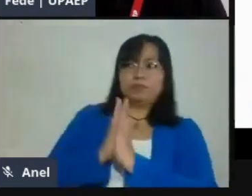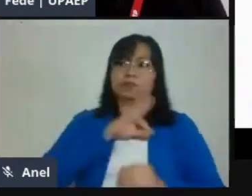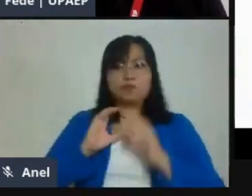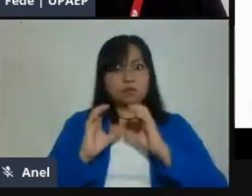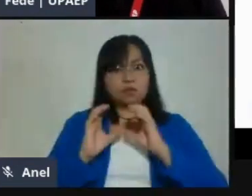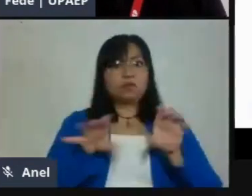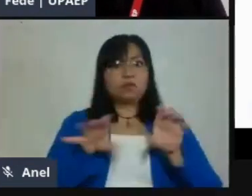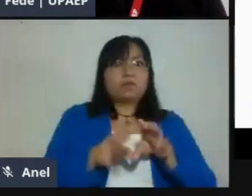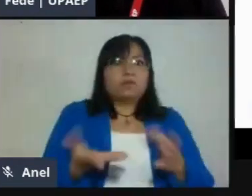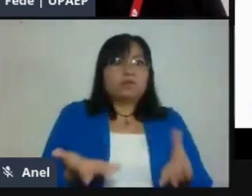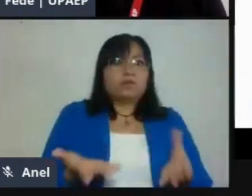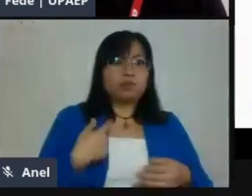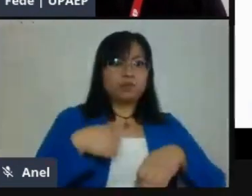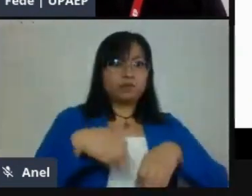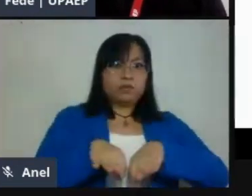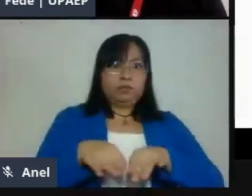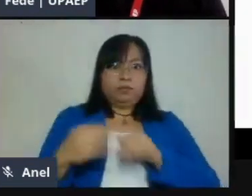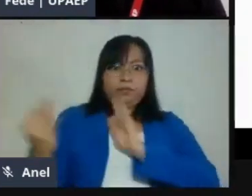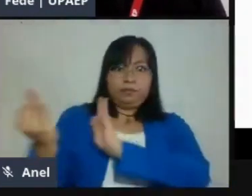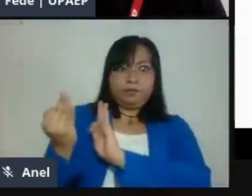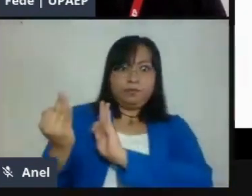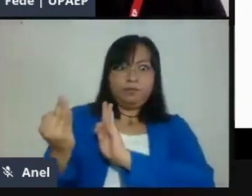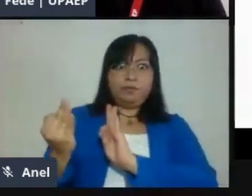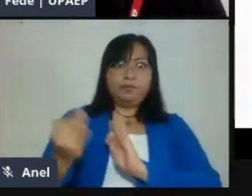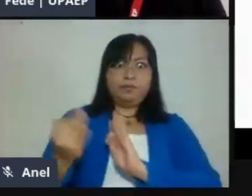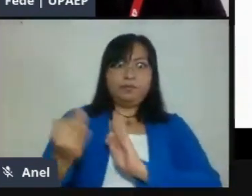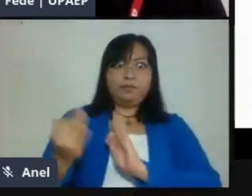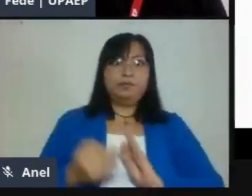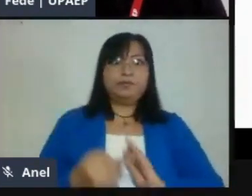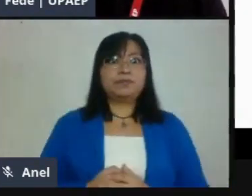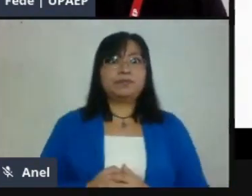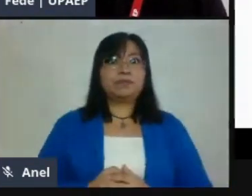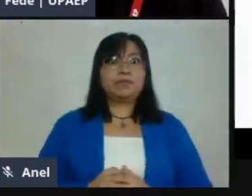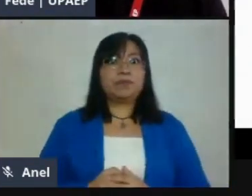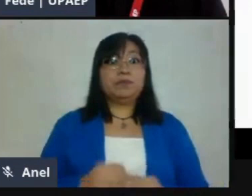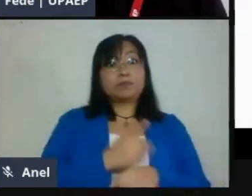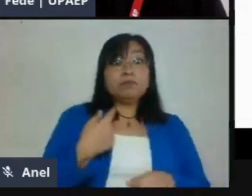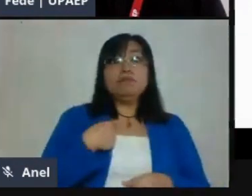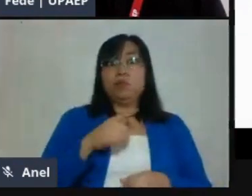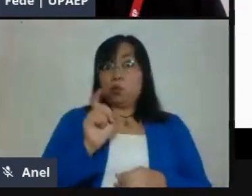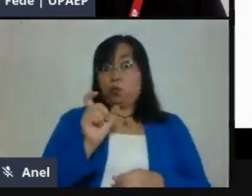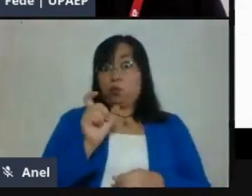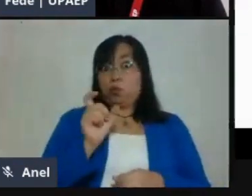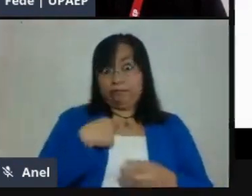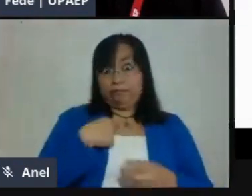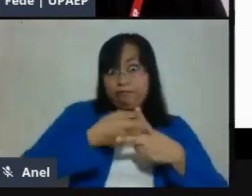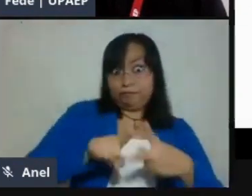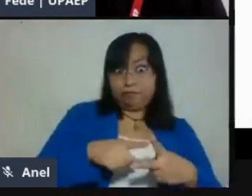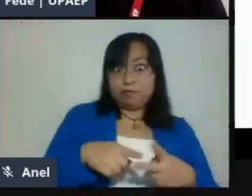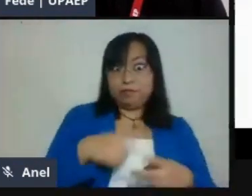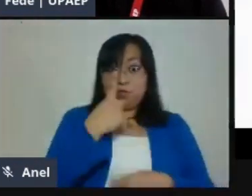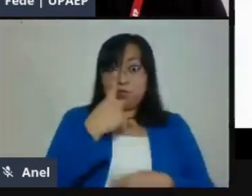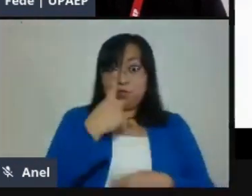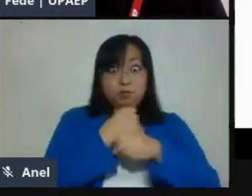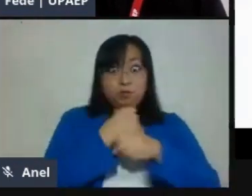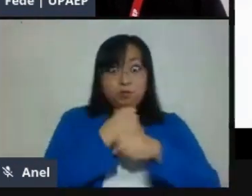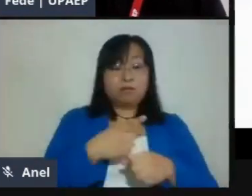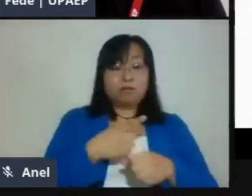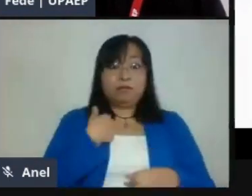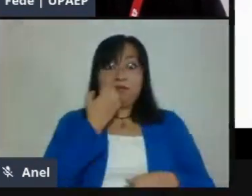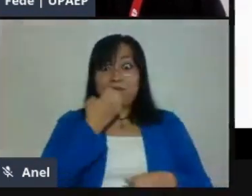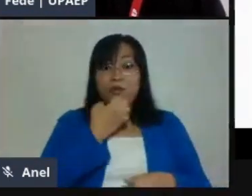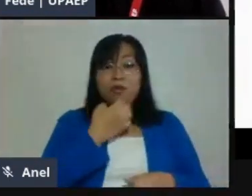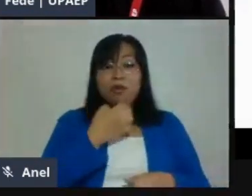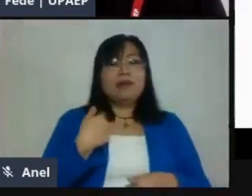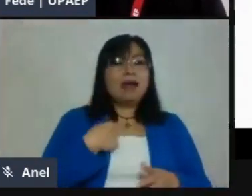el año escolar, pues generalmente mandamos toda la información del maestro, del ciclo escolar, el calendario, los